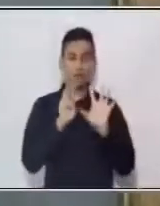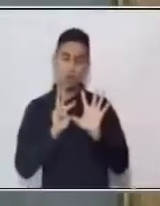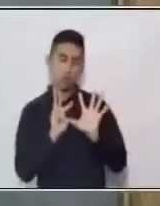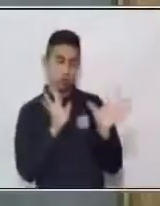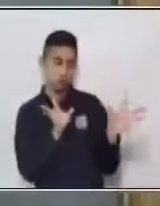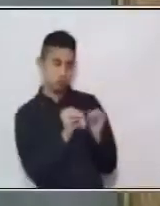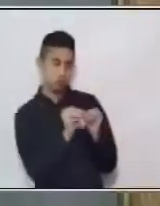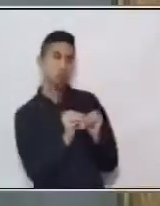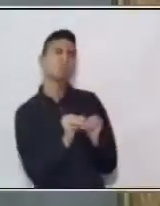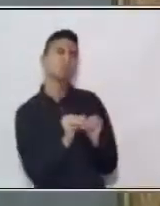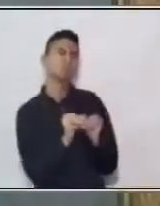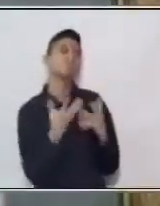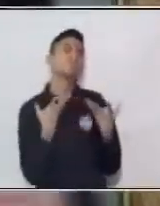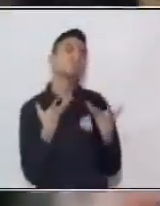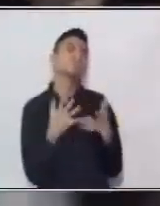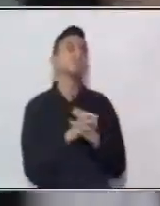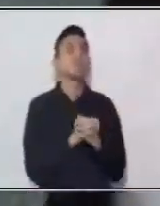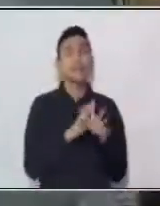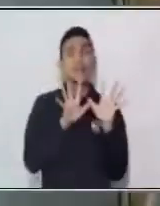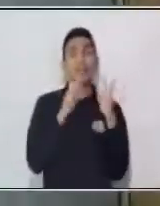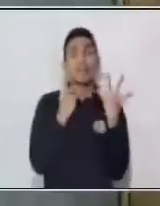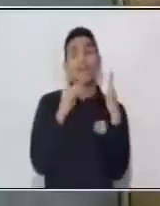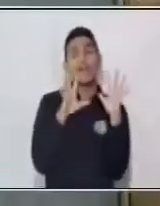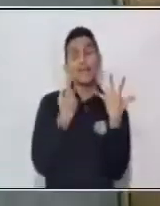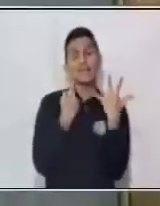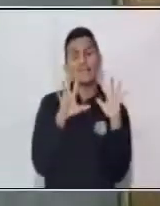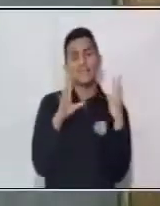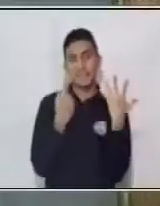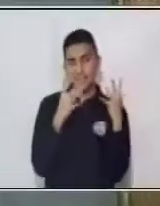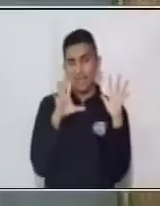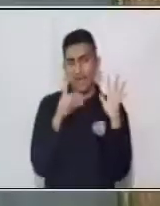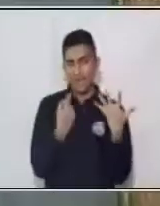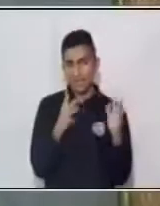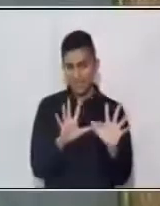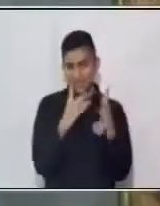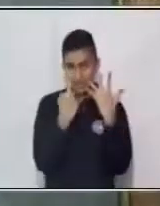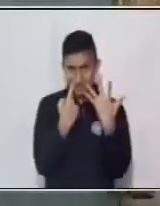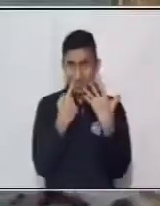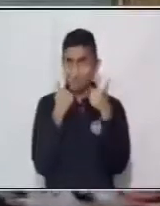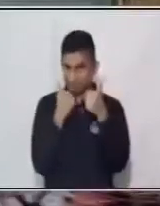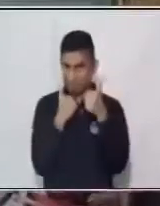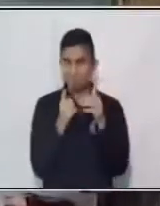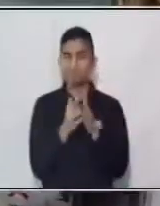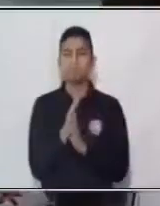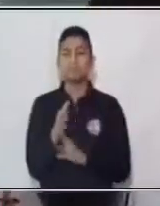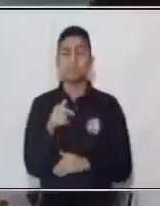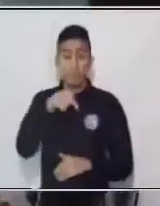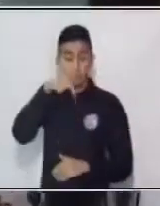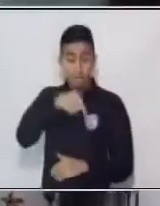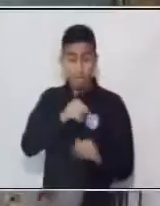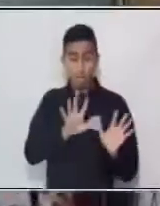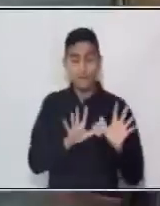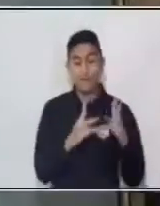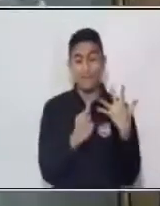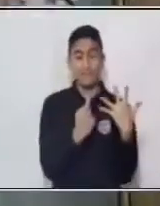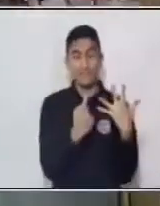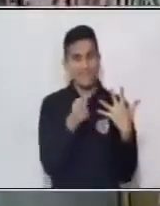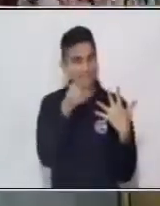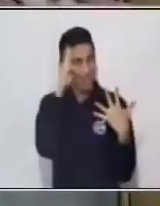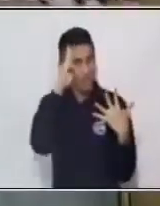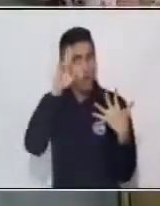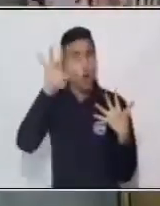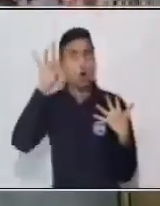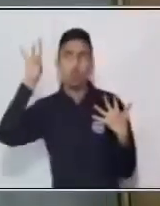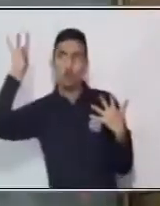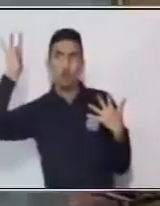dieciséis. Muy bien. Ahora, a este número dieciséis le puedo